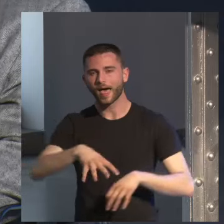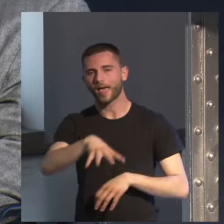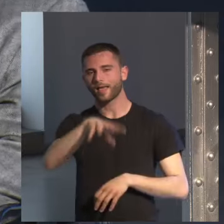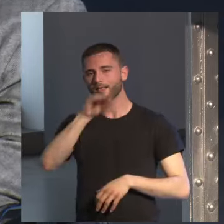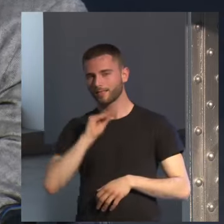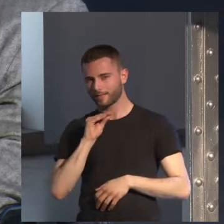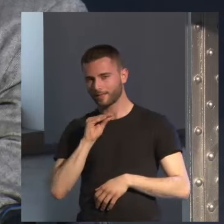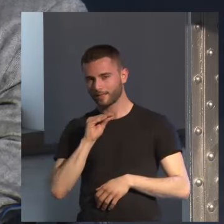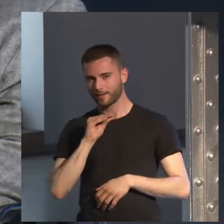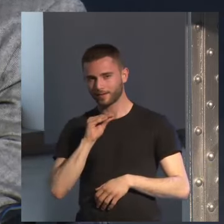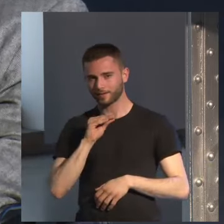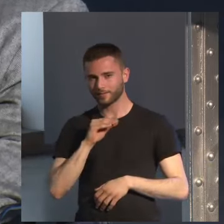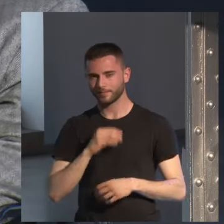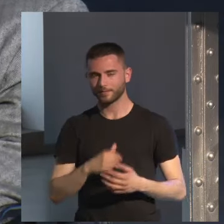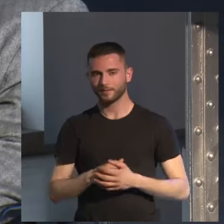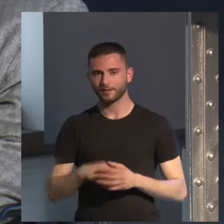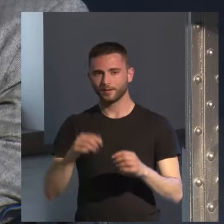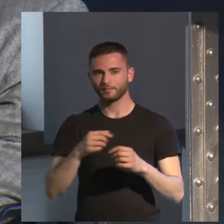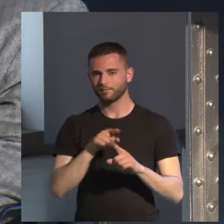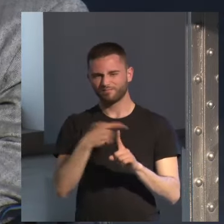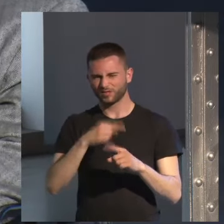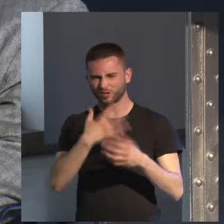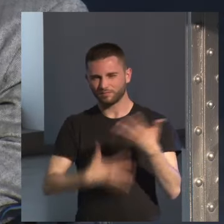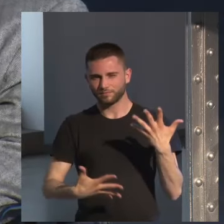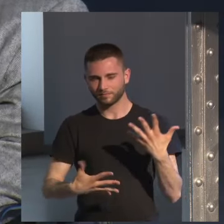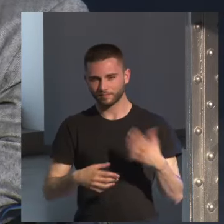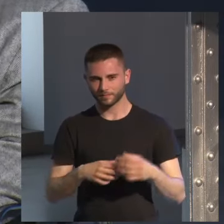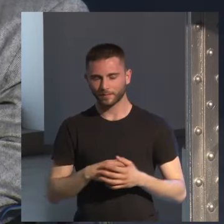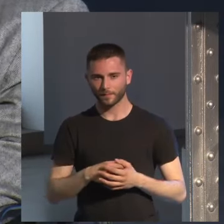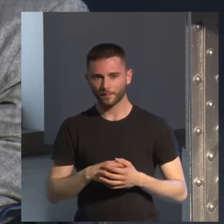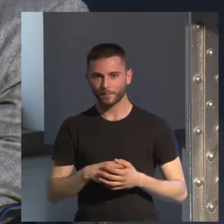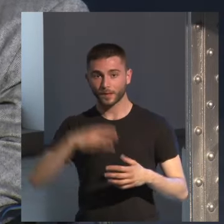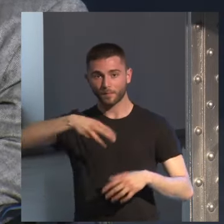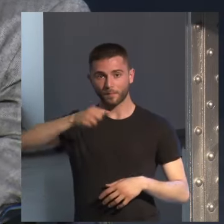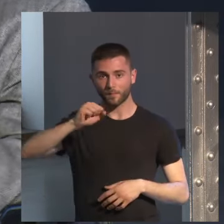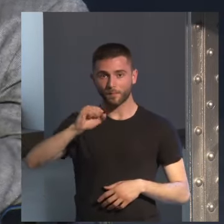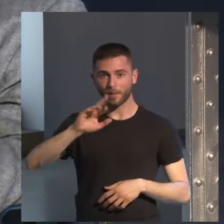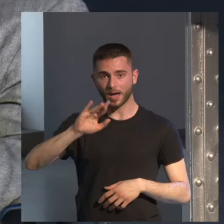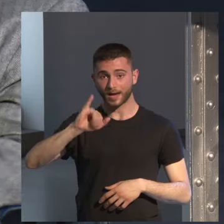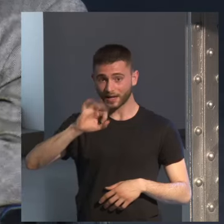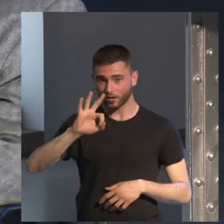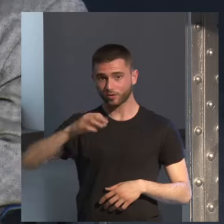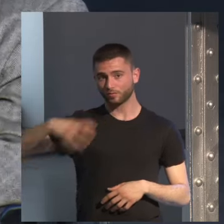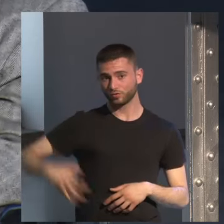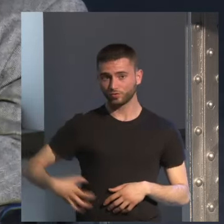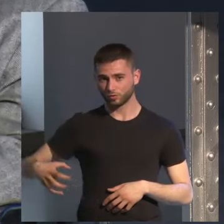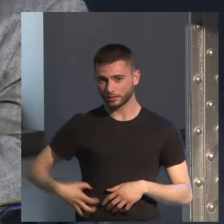en todo su sentido en todo su sentido Mario Conde yo necesitaba